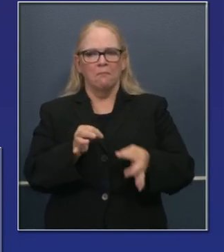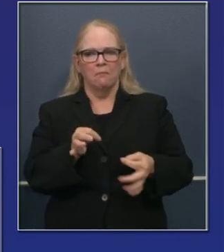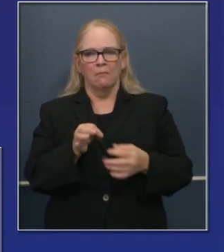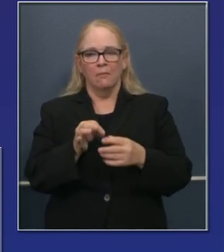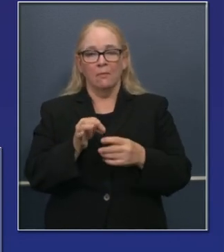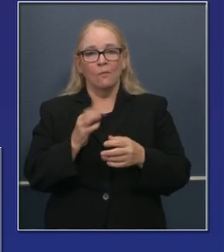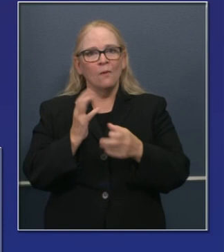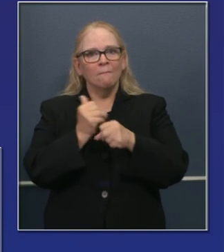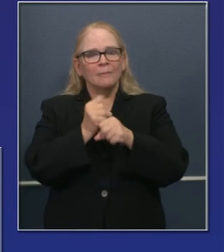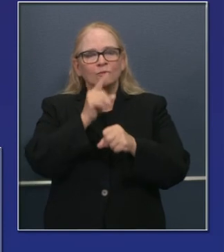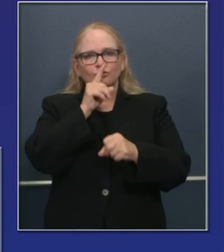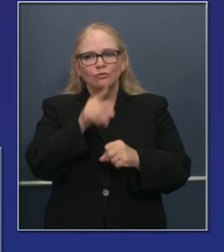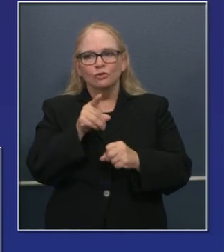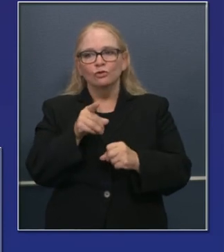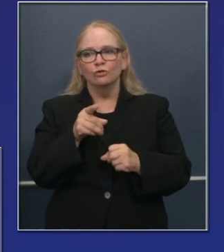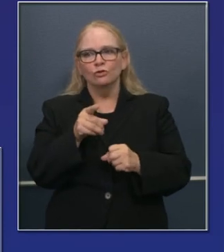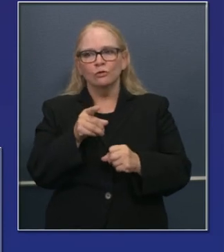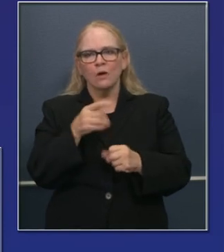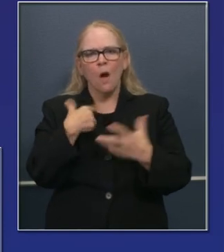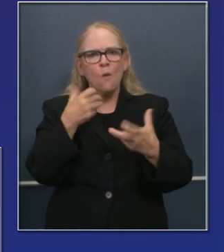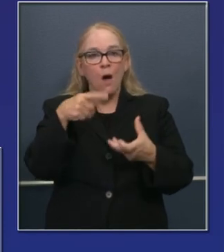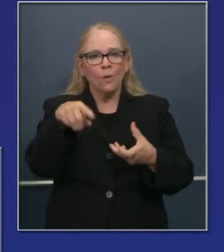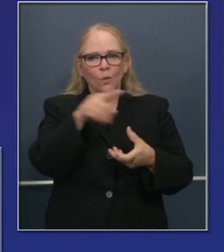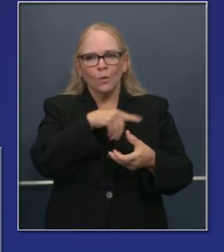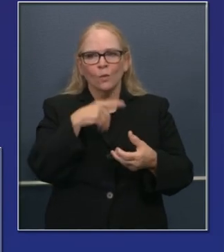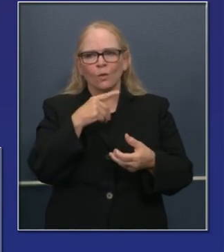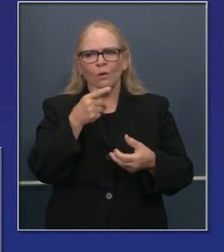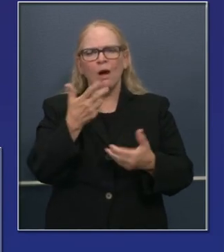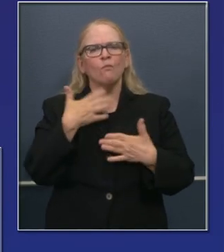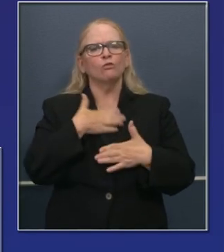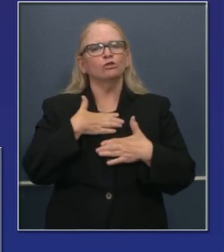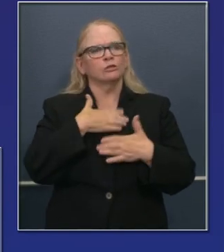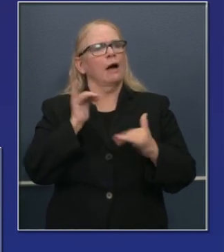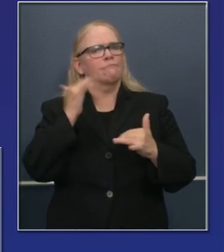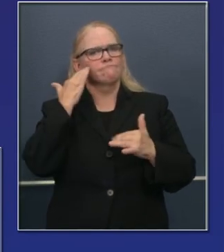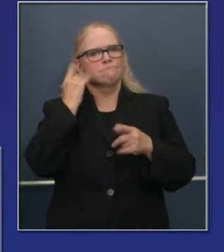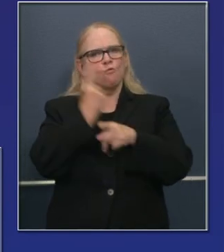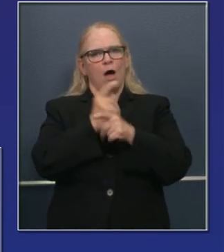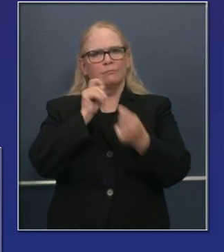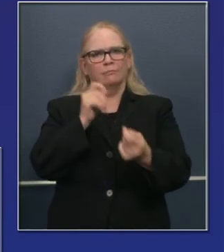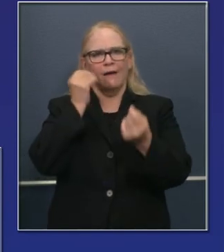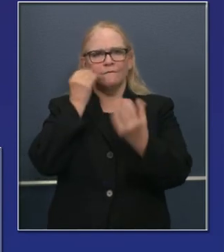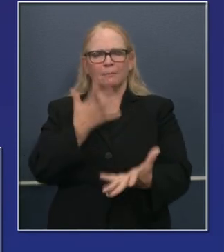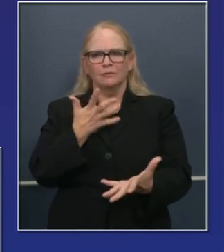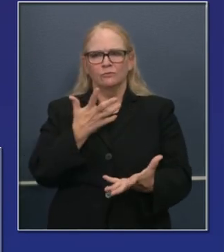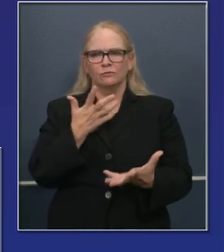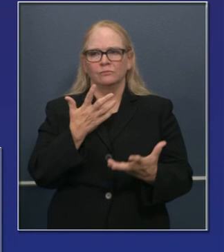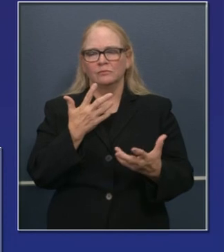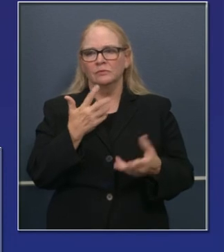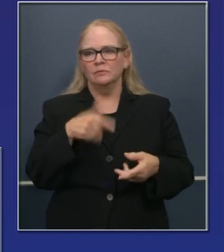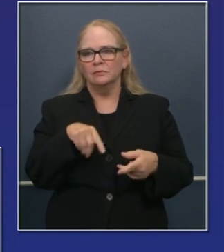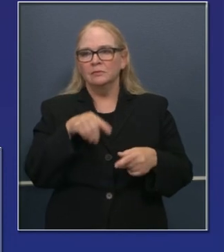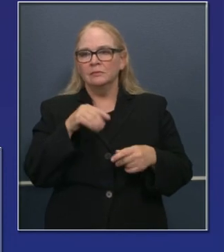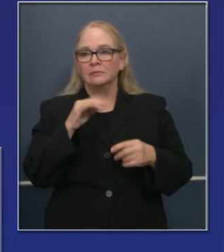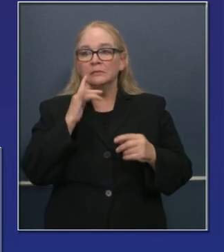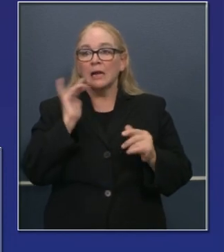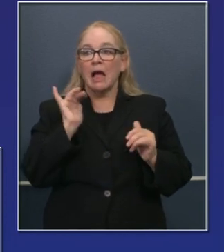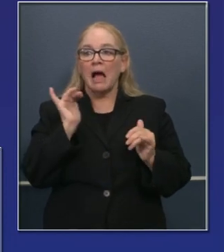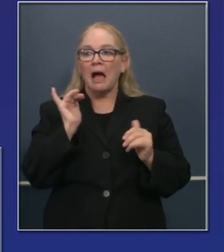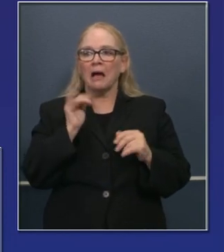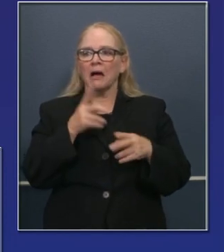sino para asegurarnos de que usted pueda apreciar que no vamos a usar esto solo como cuestión episodica,